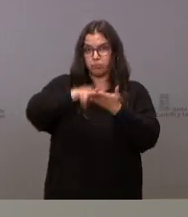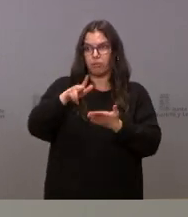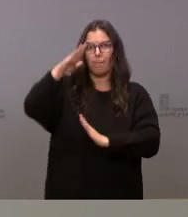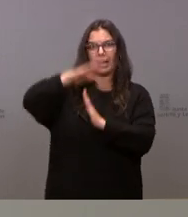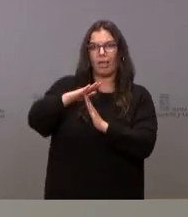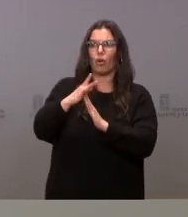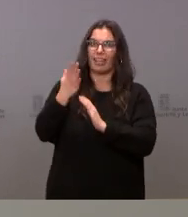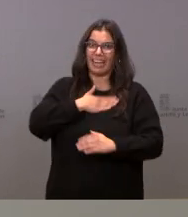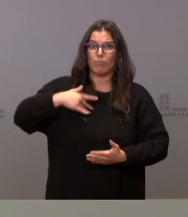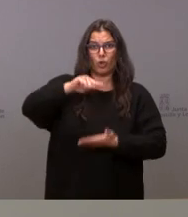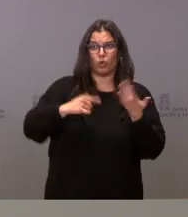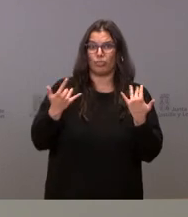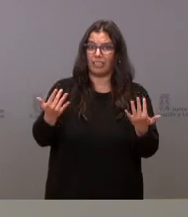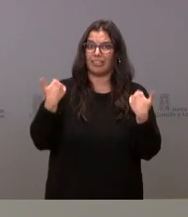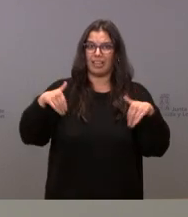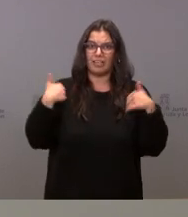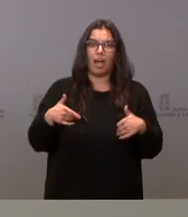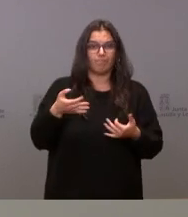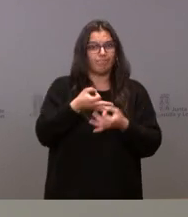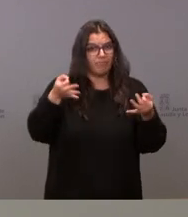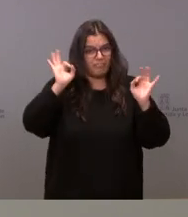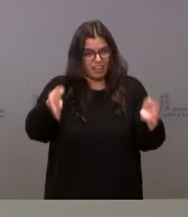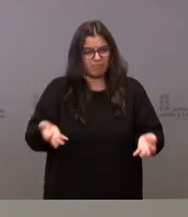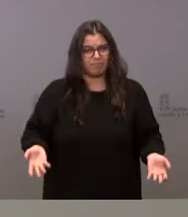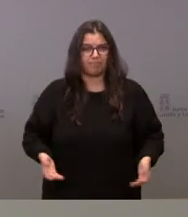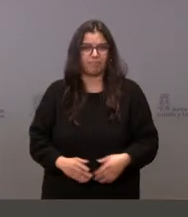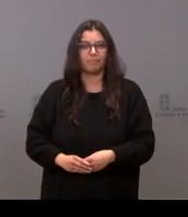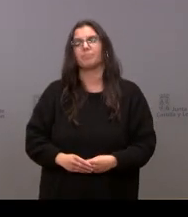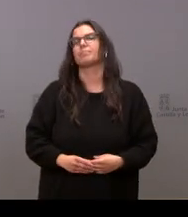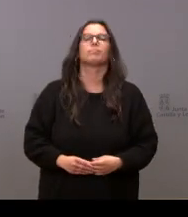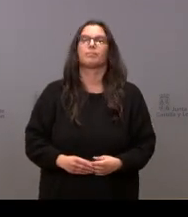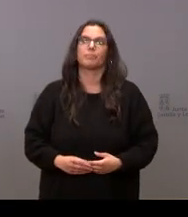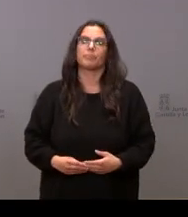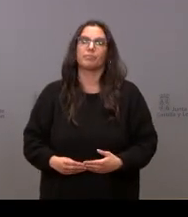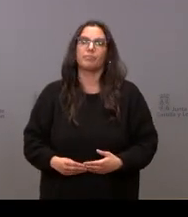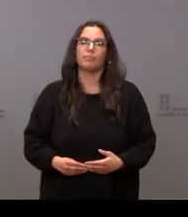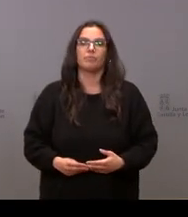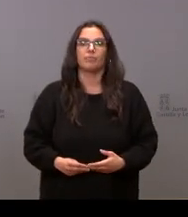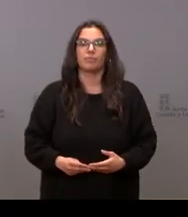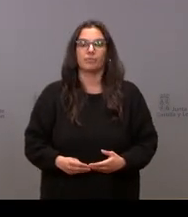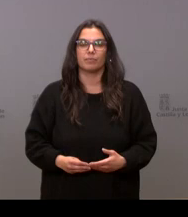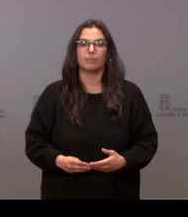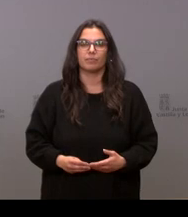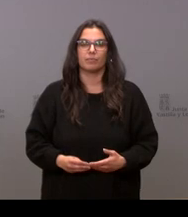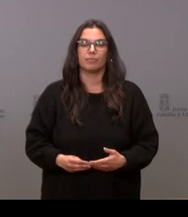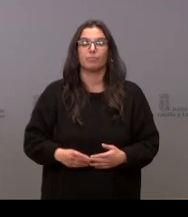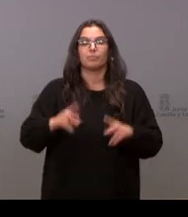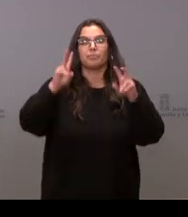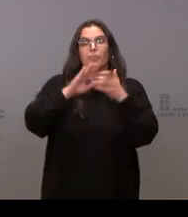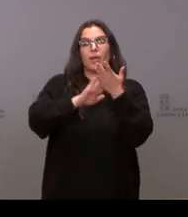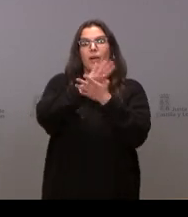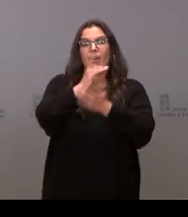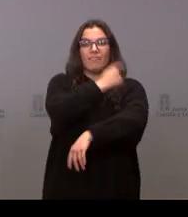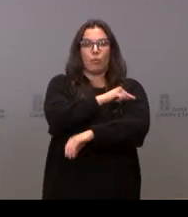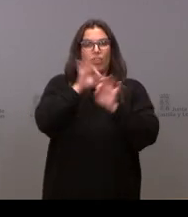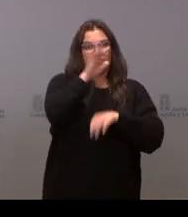poderles contratar con lo cual efectivamente es totalmente cierto. Sí volviendo a la vacunación de los niños me